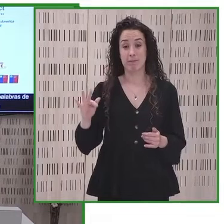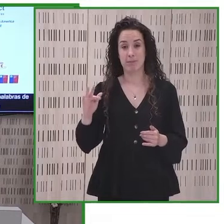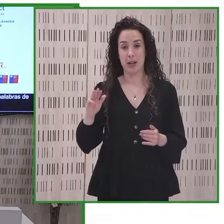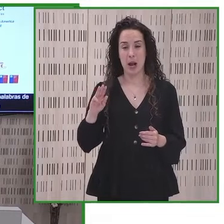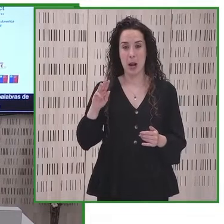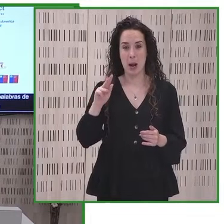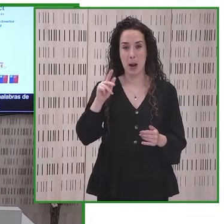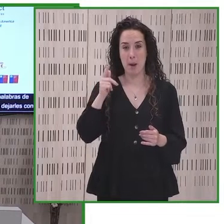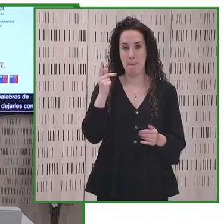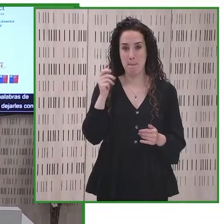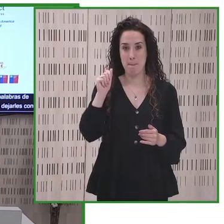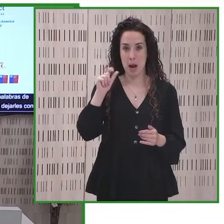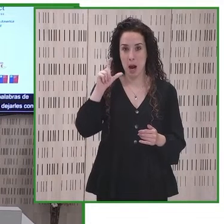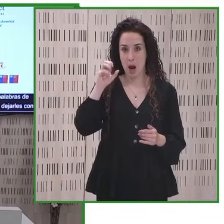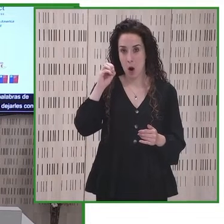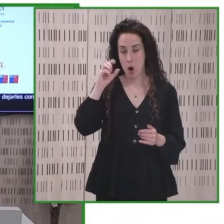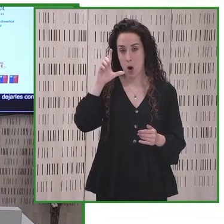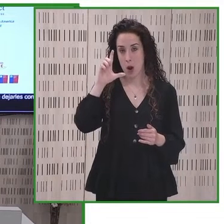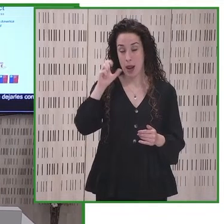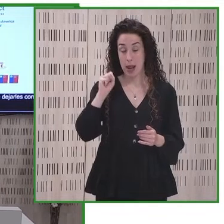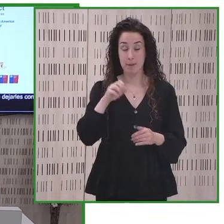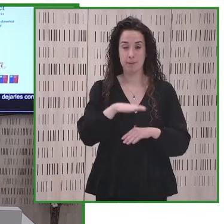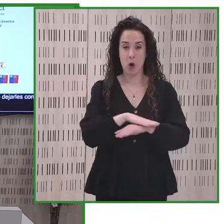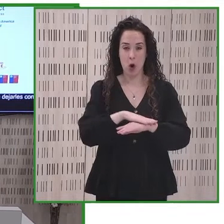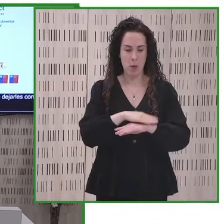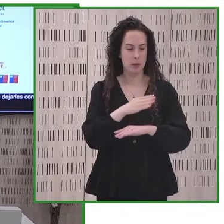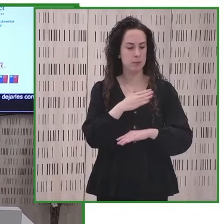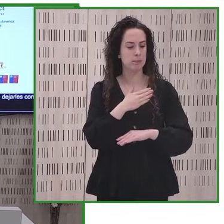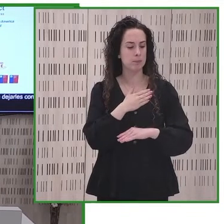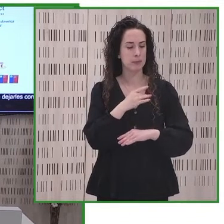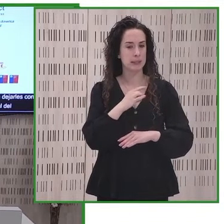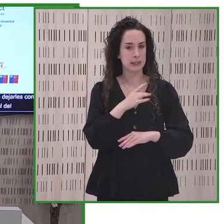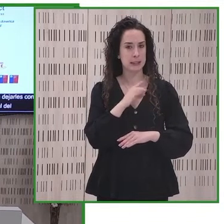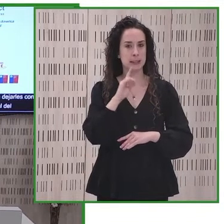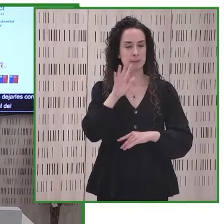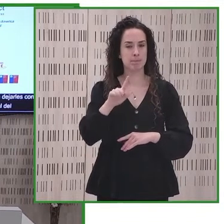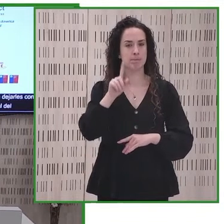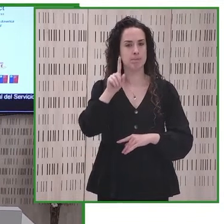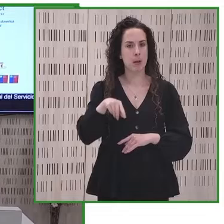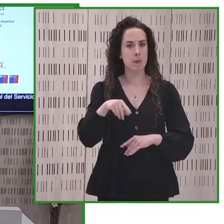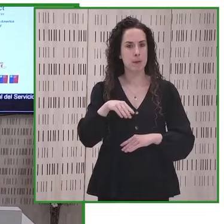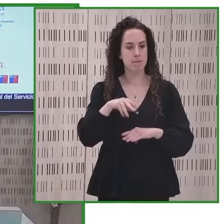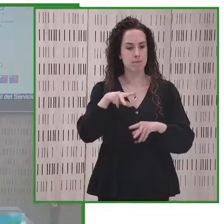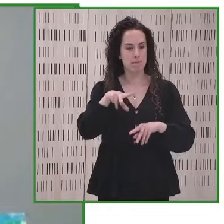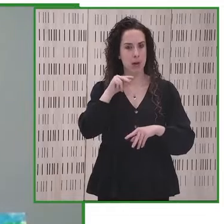servicio nacional de discapacidad del gobierno de Chile quien también nos acompaña con un pequeño vídeo de bienvenida